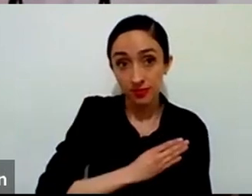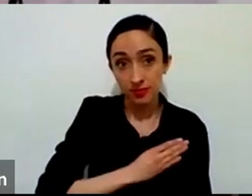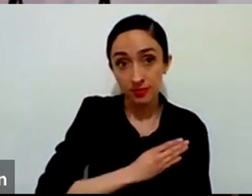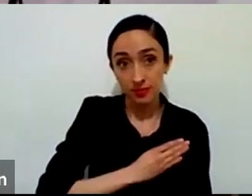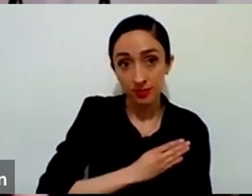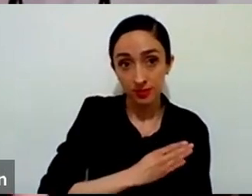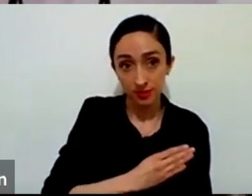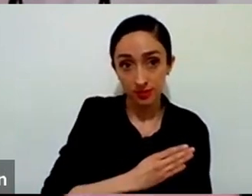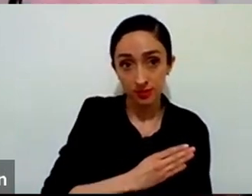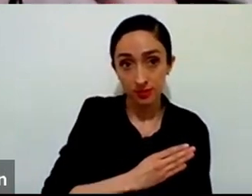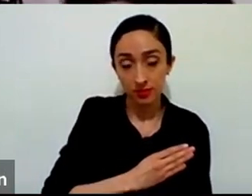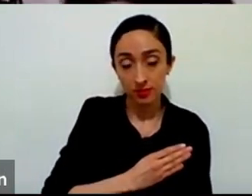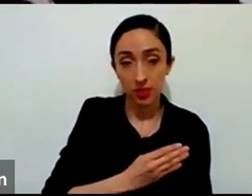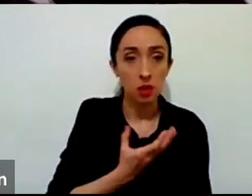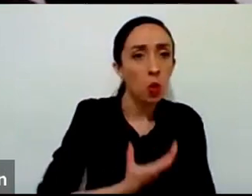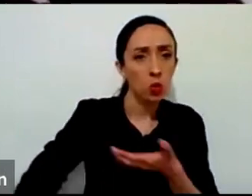compartiendo